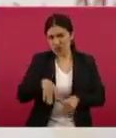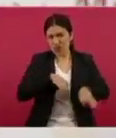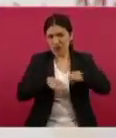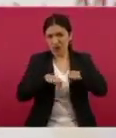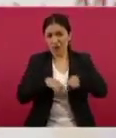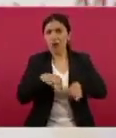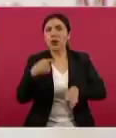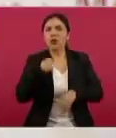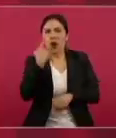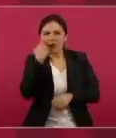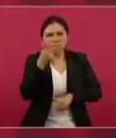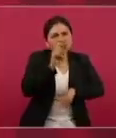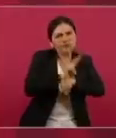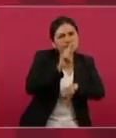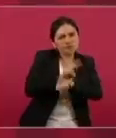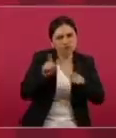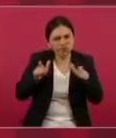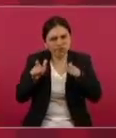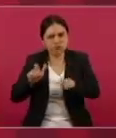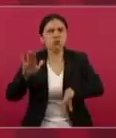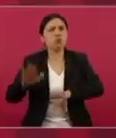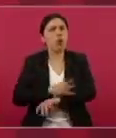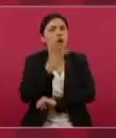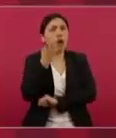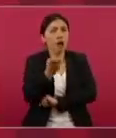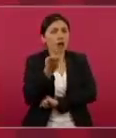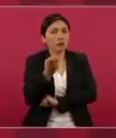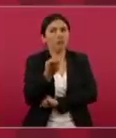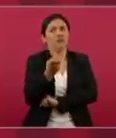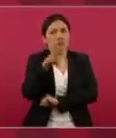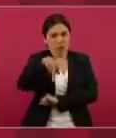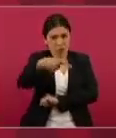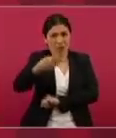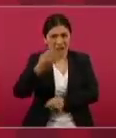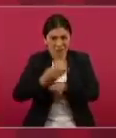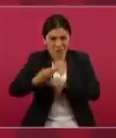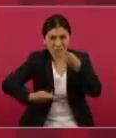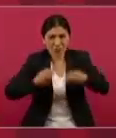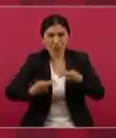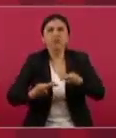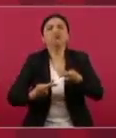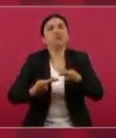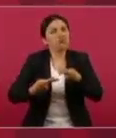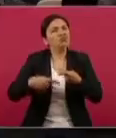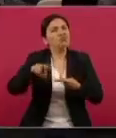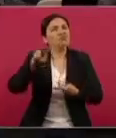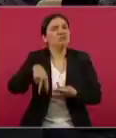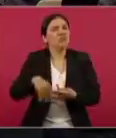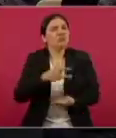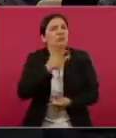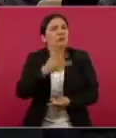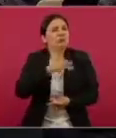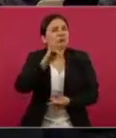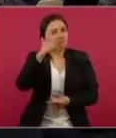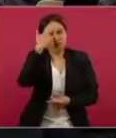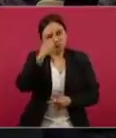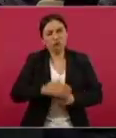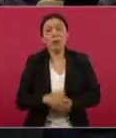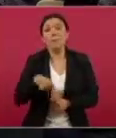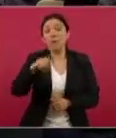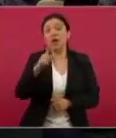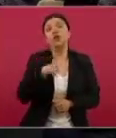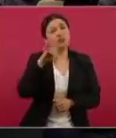cerca porque nos parece muy pertinente su observación, pero sí señalar que esto siente un